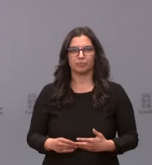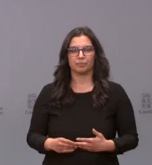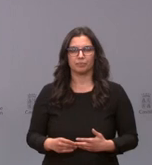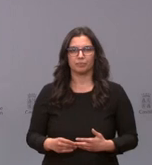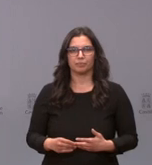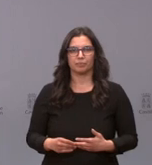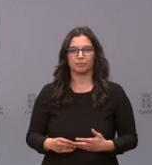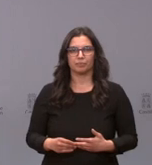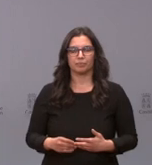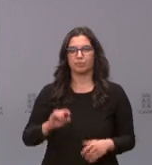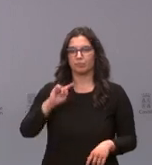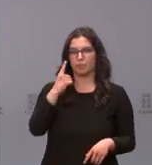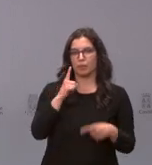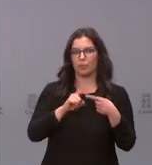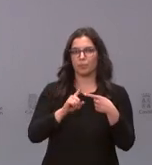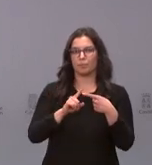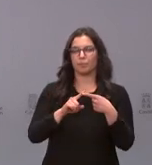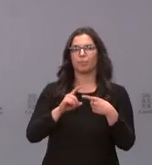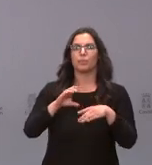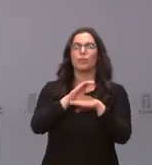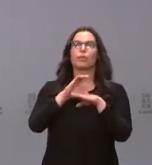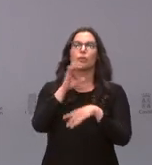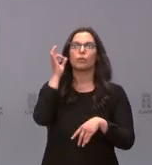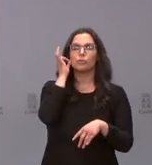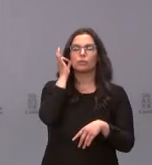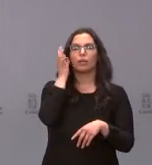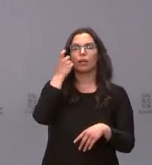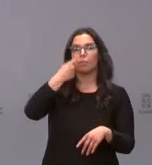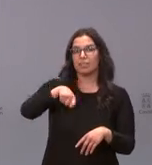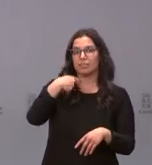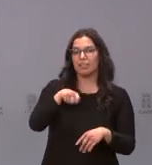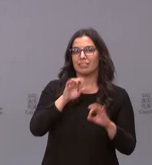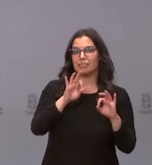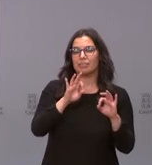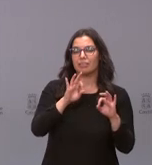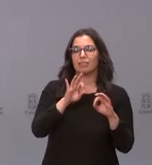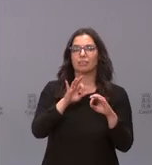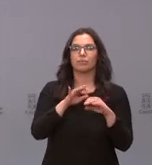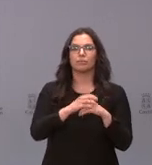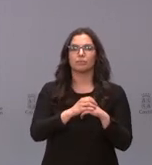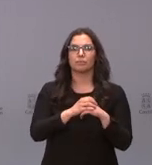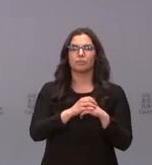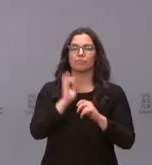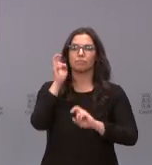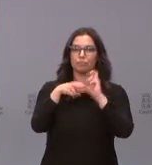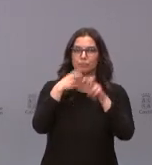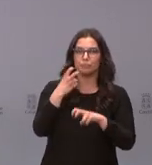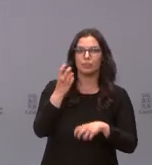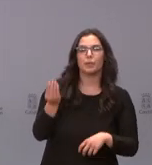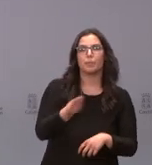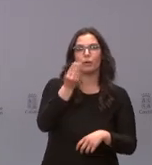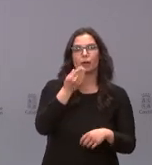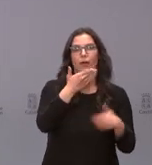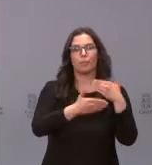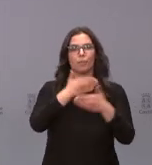En primer lugar, la Consejería de Presidencia actualiza y mejora los procesos